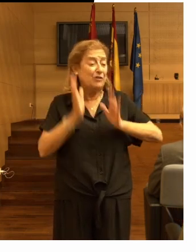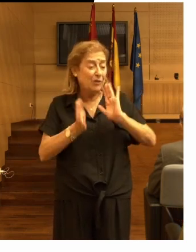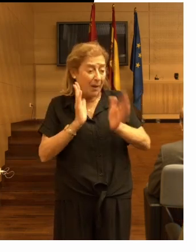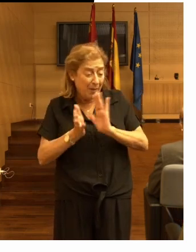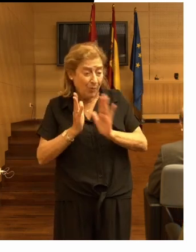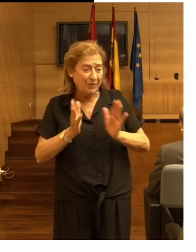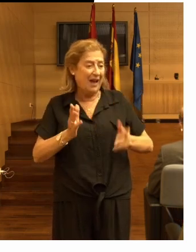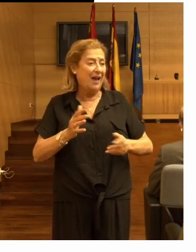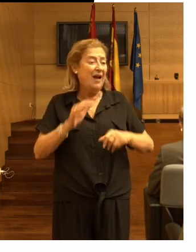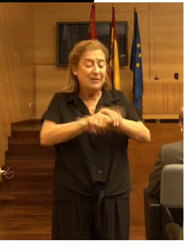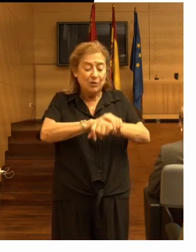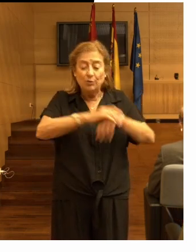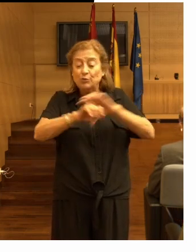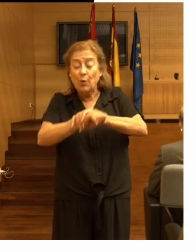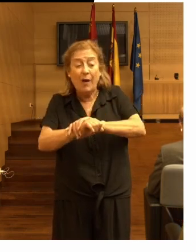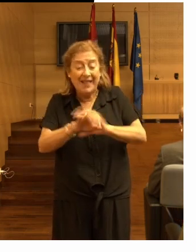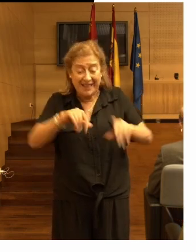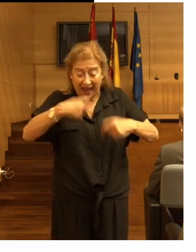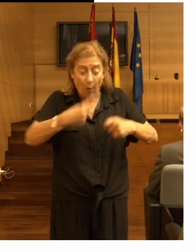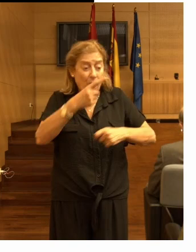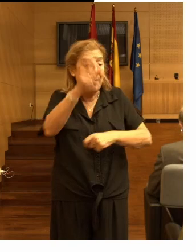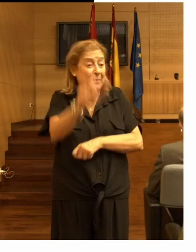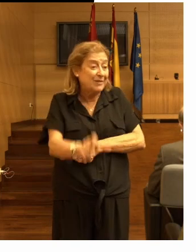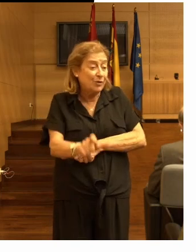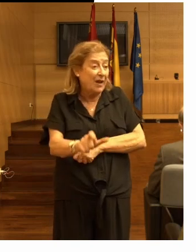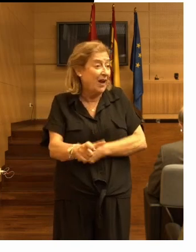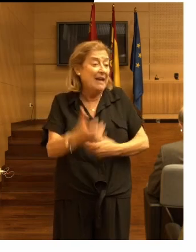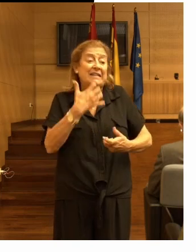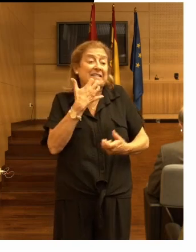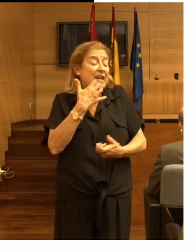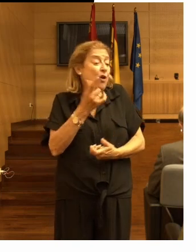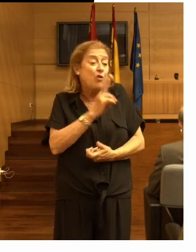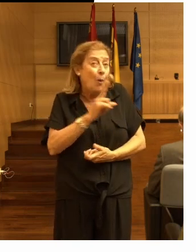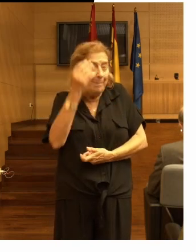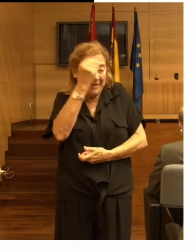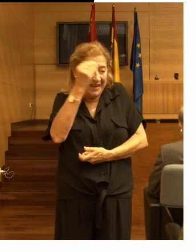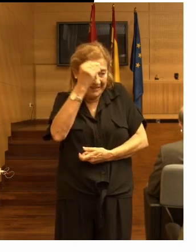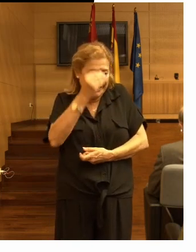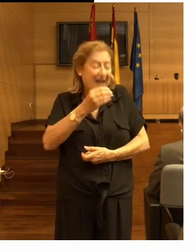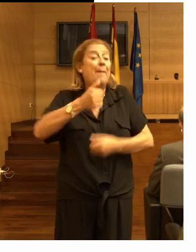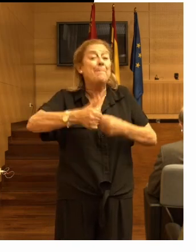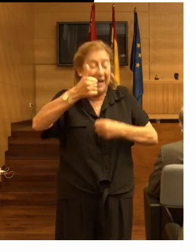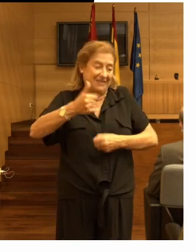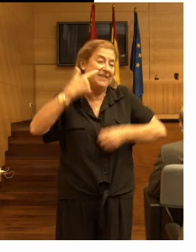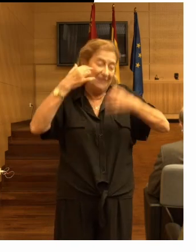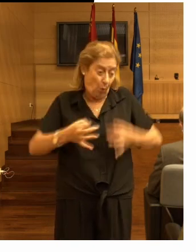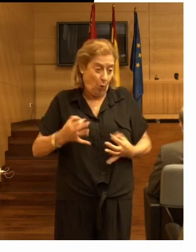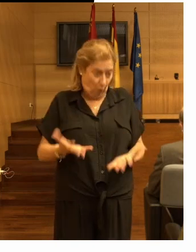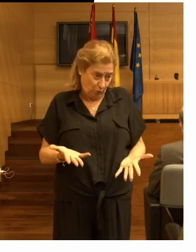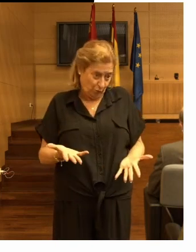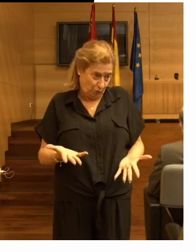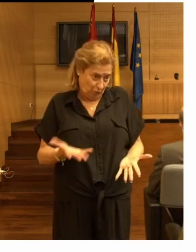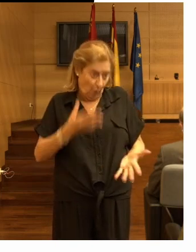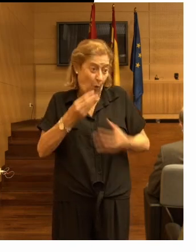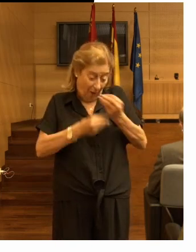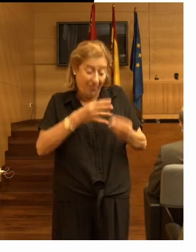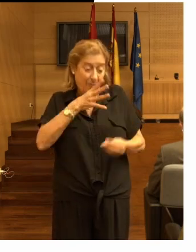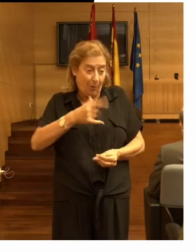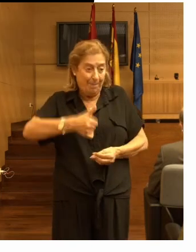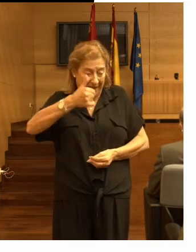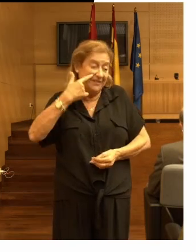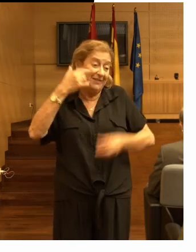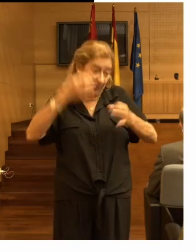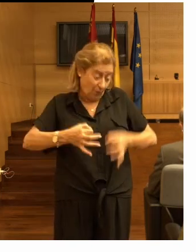sujetan a una persona si no están pensando que van a estar más seguros y eso es